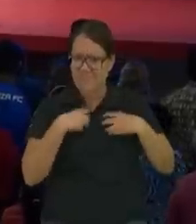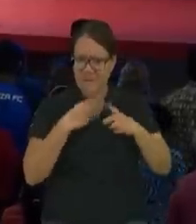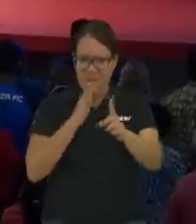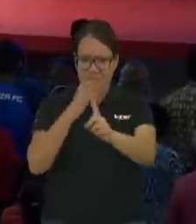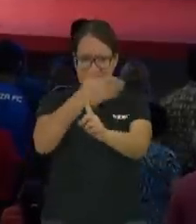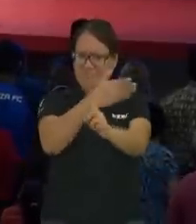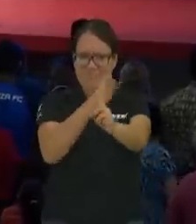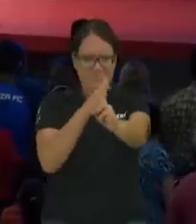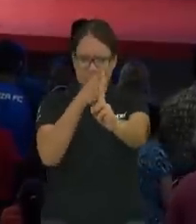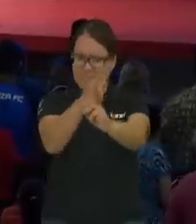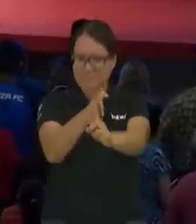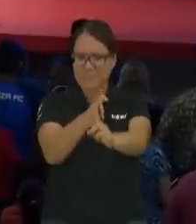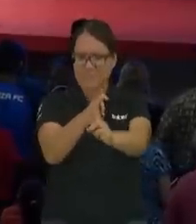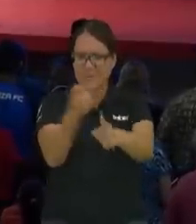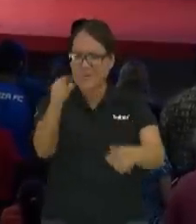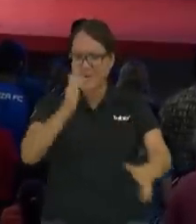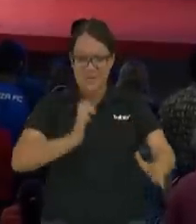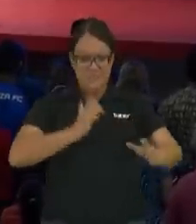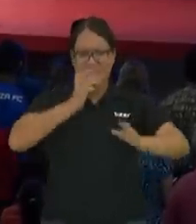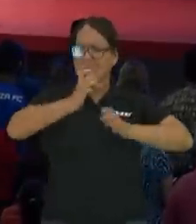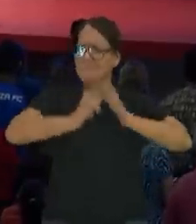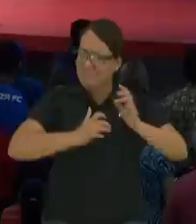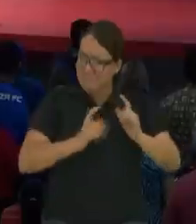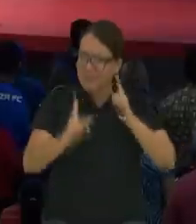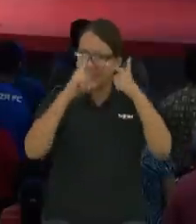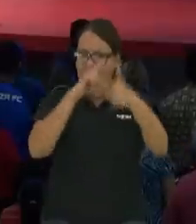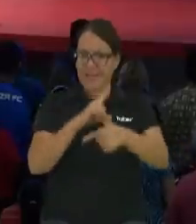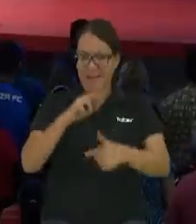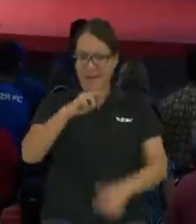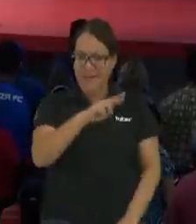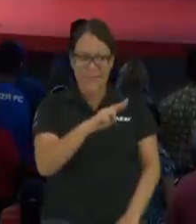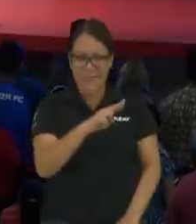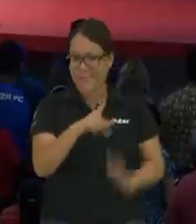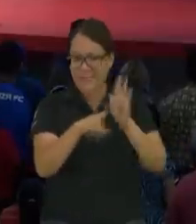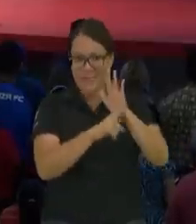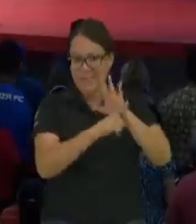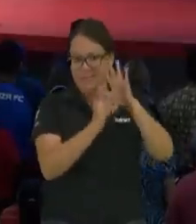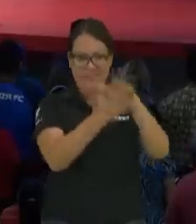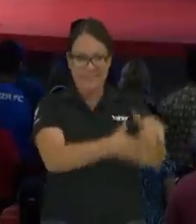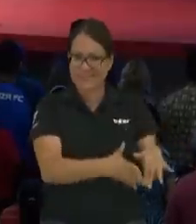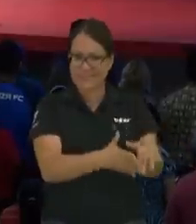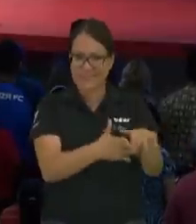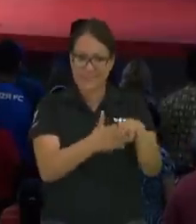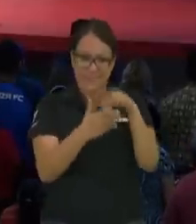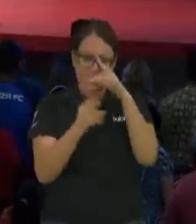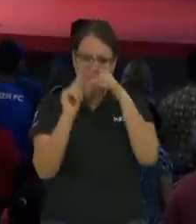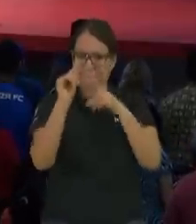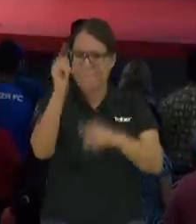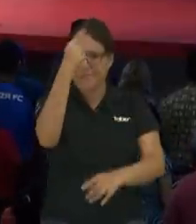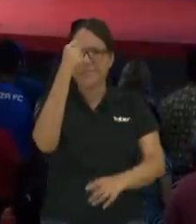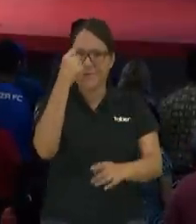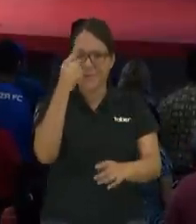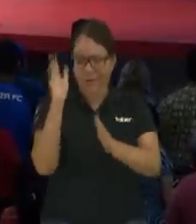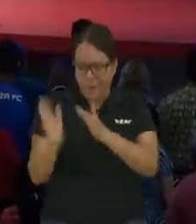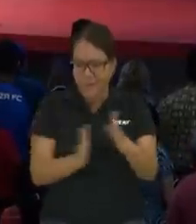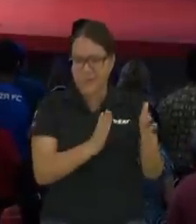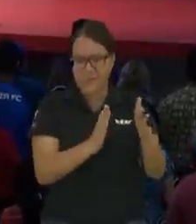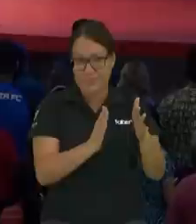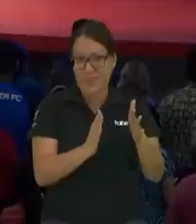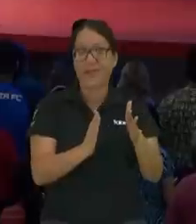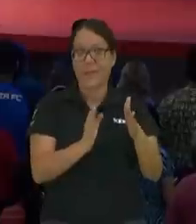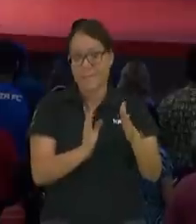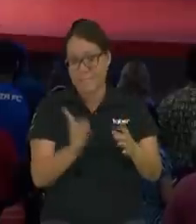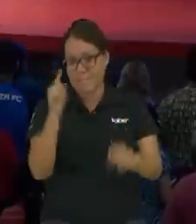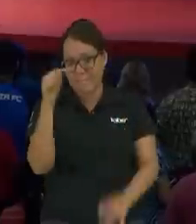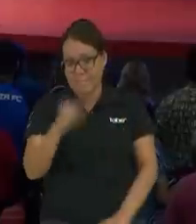su animosidad cambia, sus amigos cambian, sus prioridades cambian. Y hoy quiero